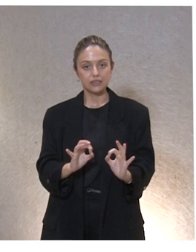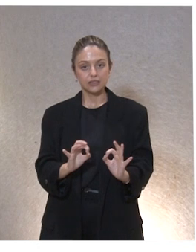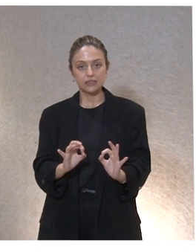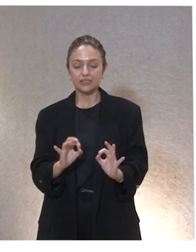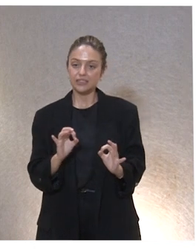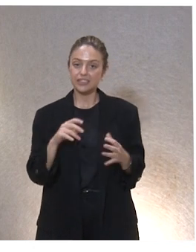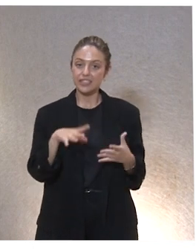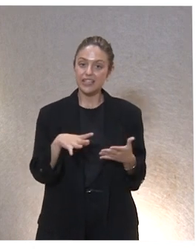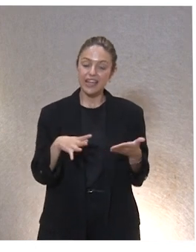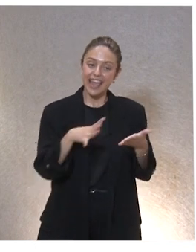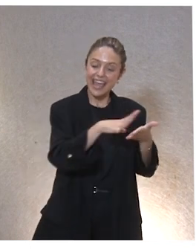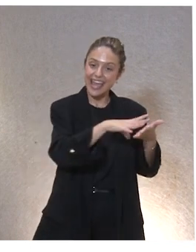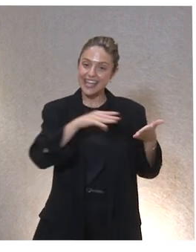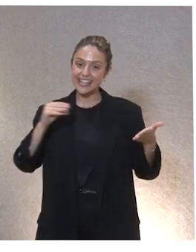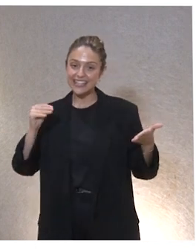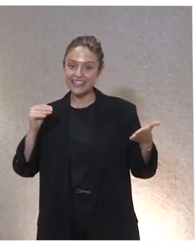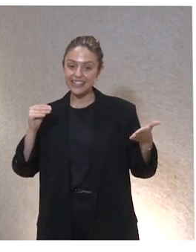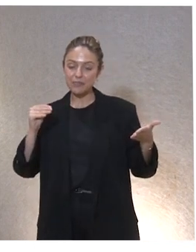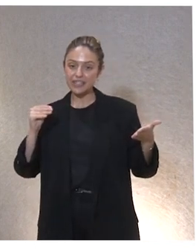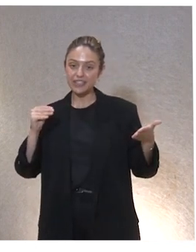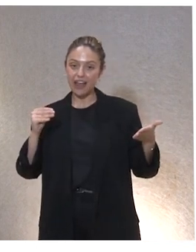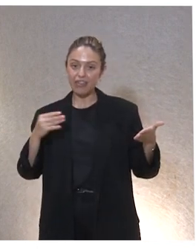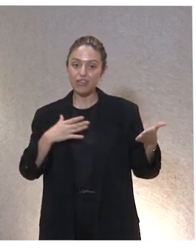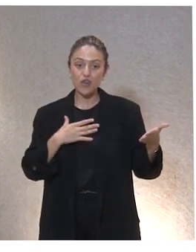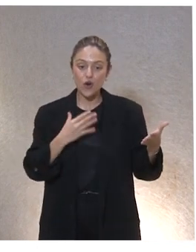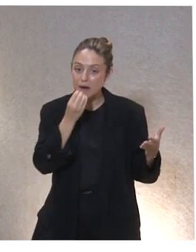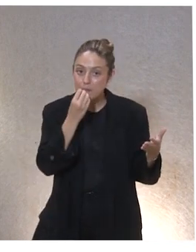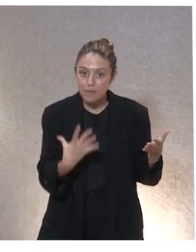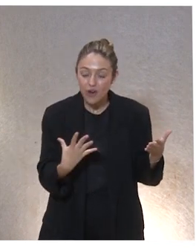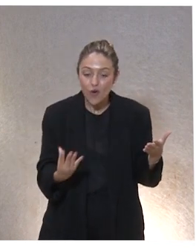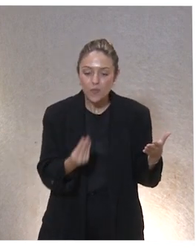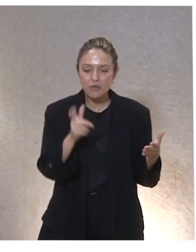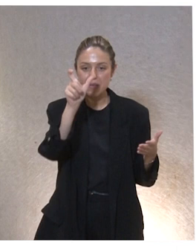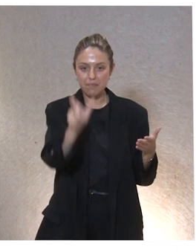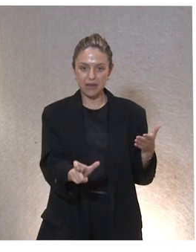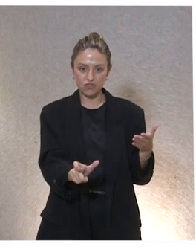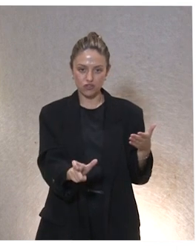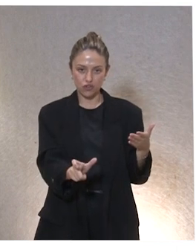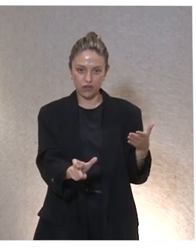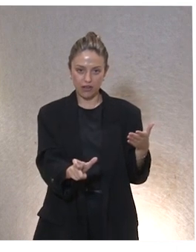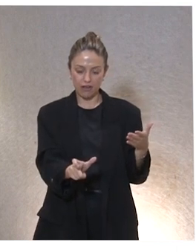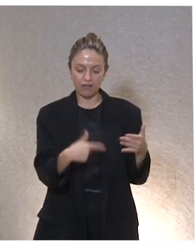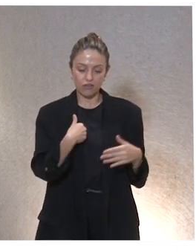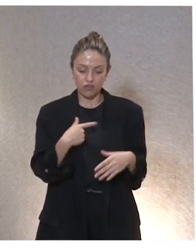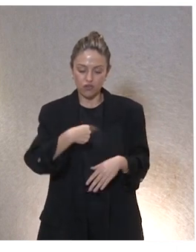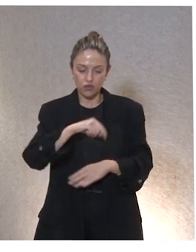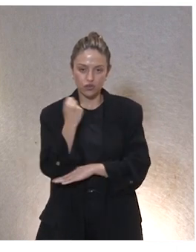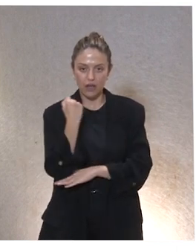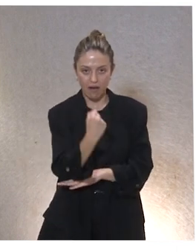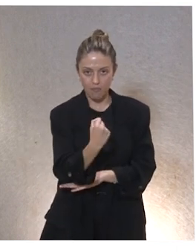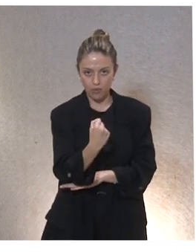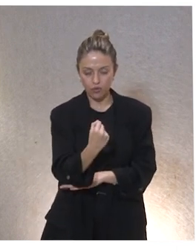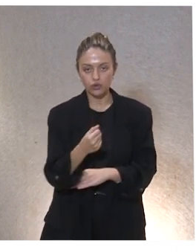interpretación posible de la voluntad y de las preferencias de las personas a las que damos apoyo aquí